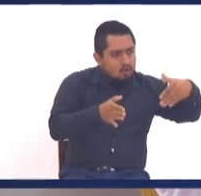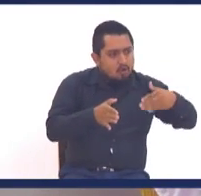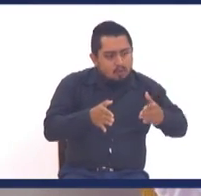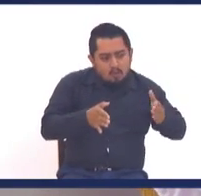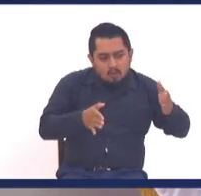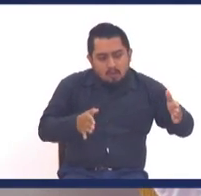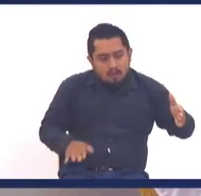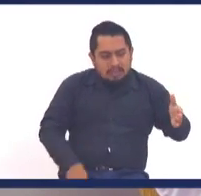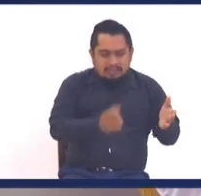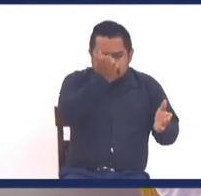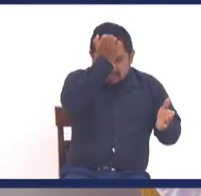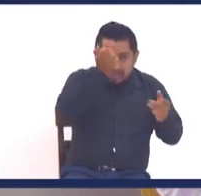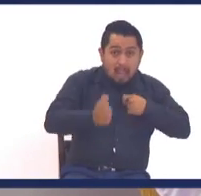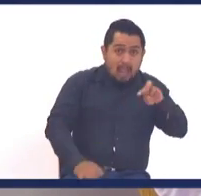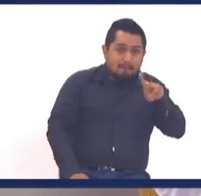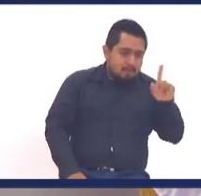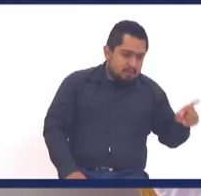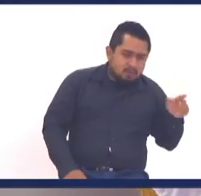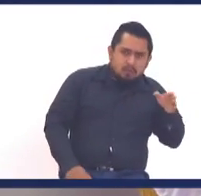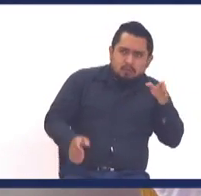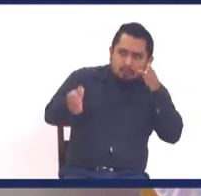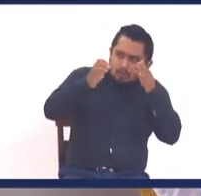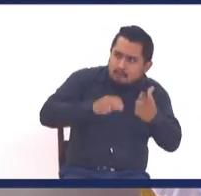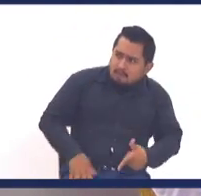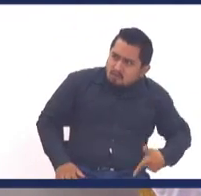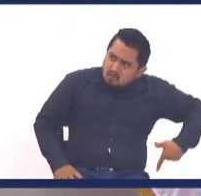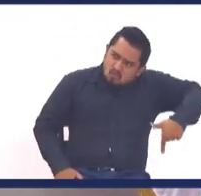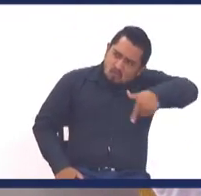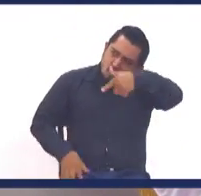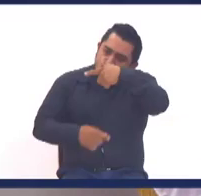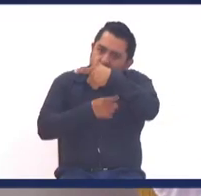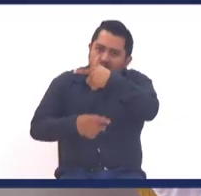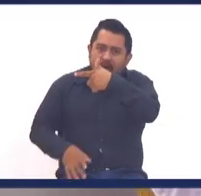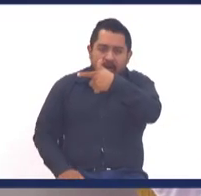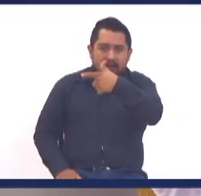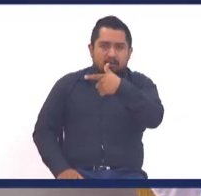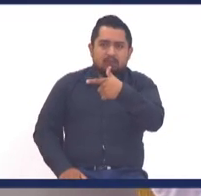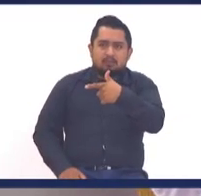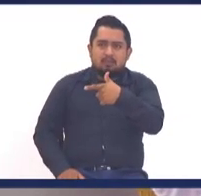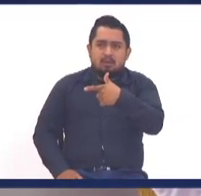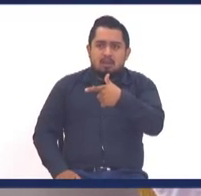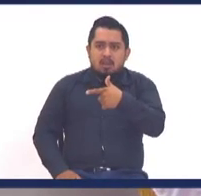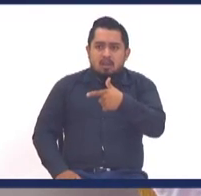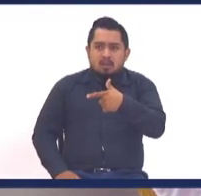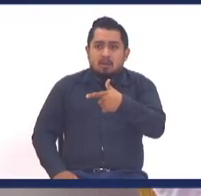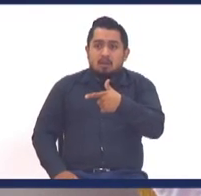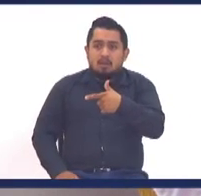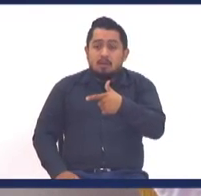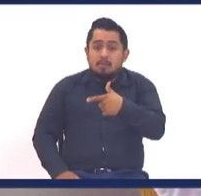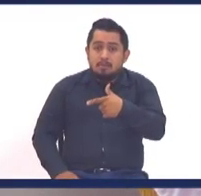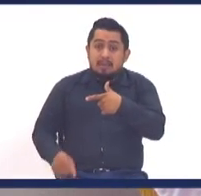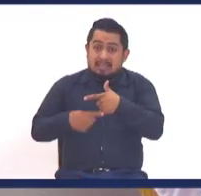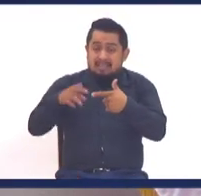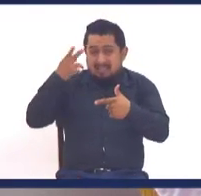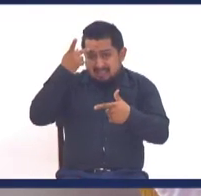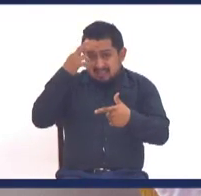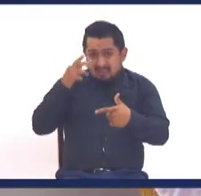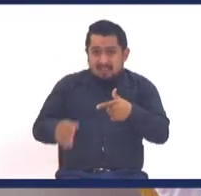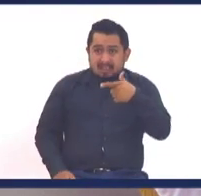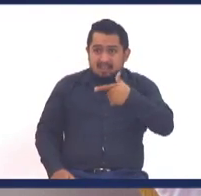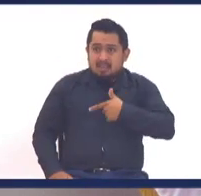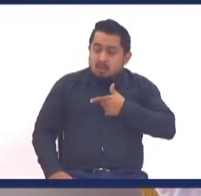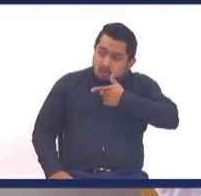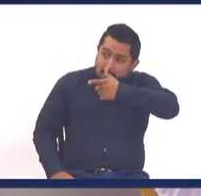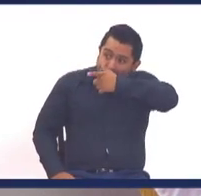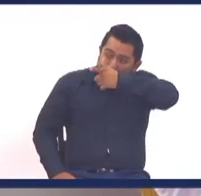amigo comete el error y desenfunda un arma de fuego y cuando usted desenfunda un arma de fuego es porque tiene que